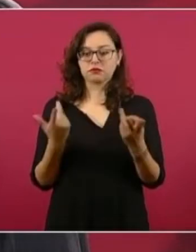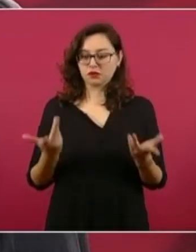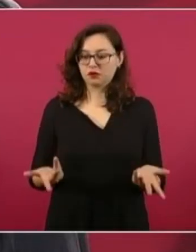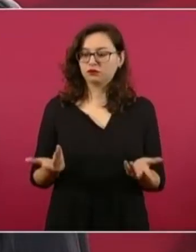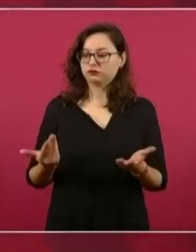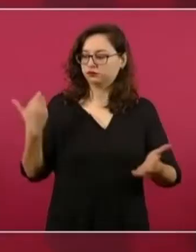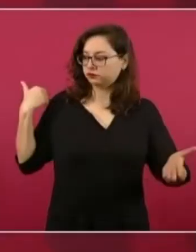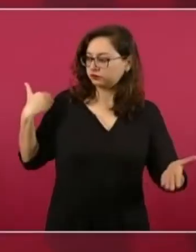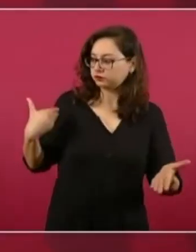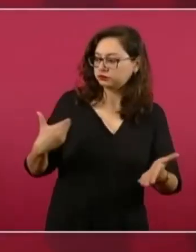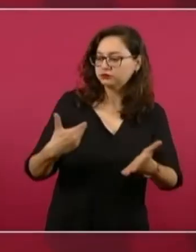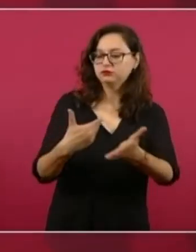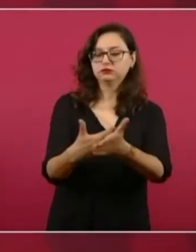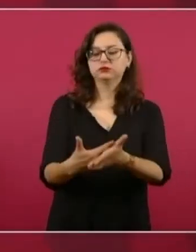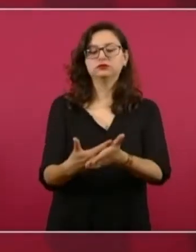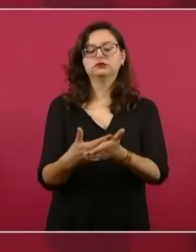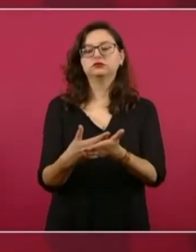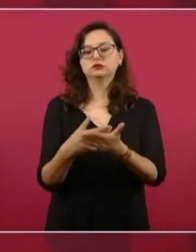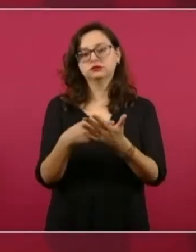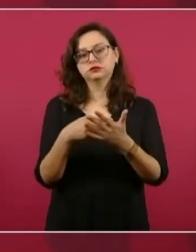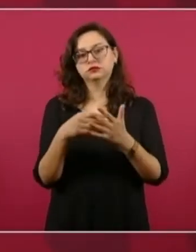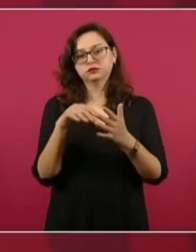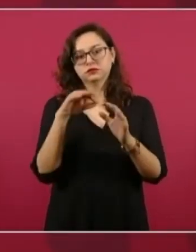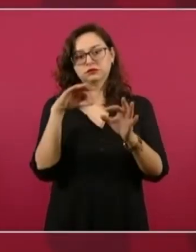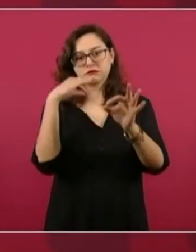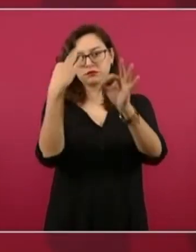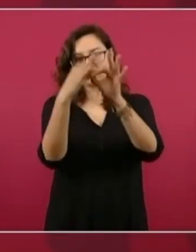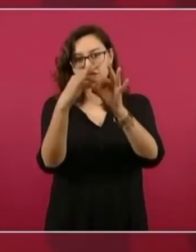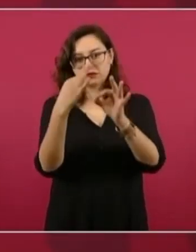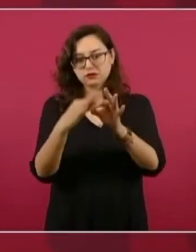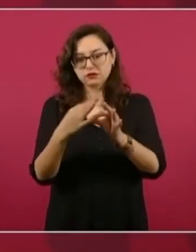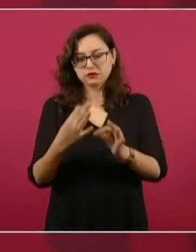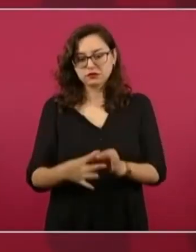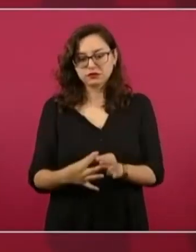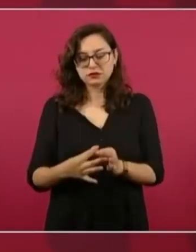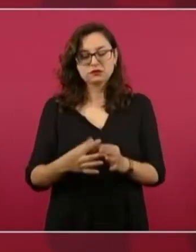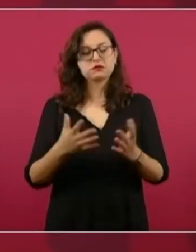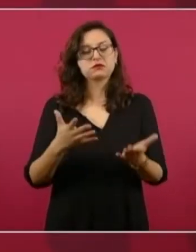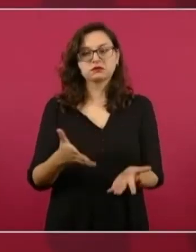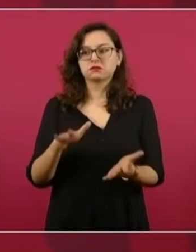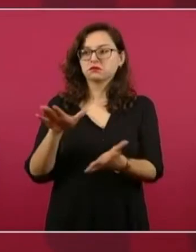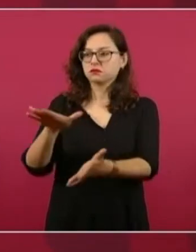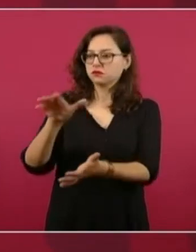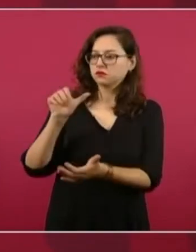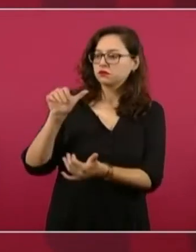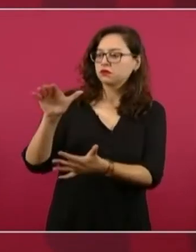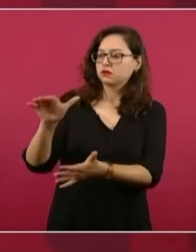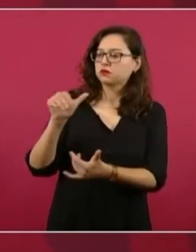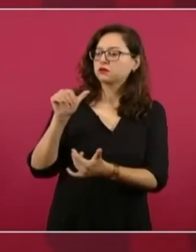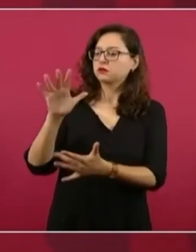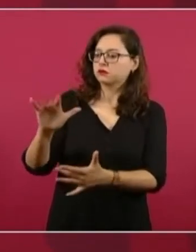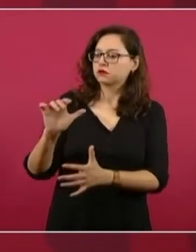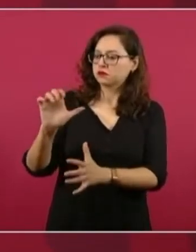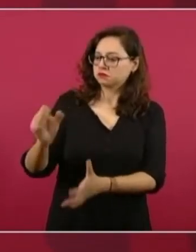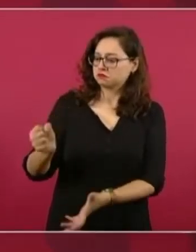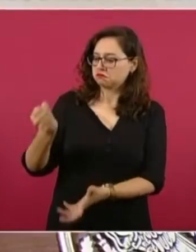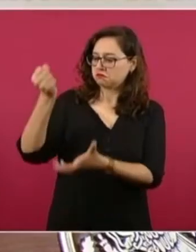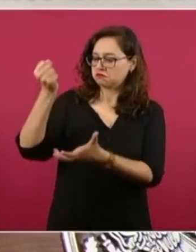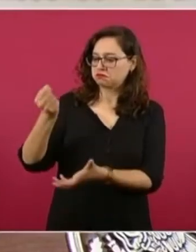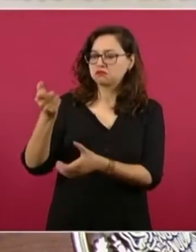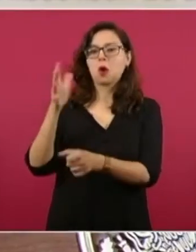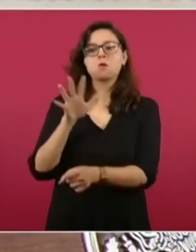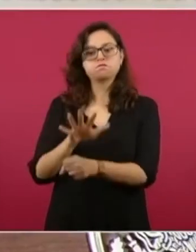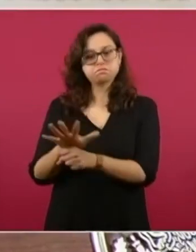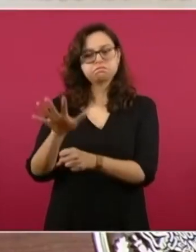tenemos una hacienda pública sana,